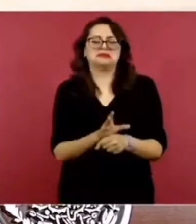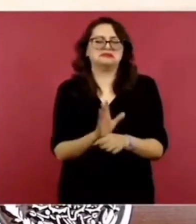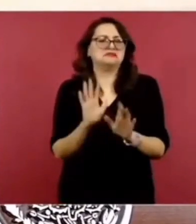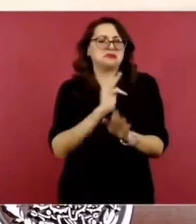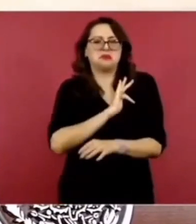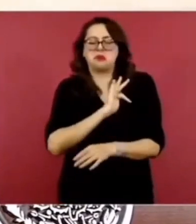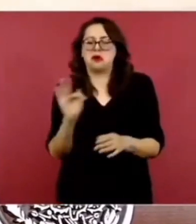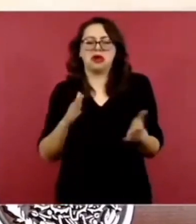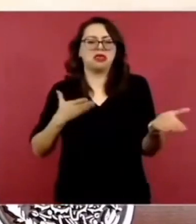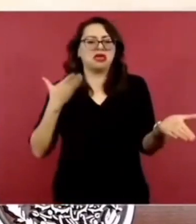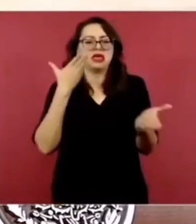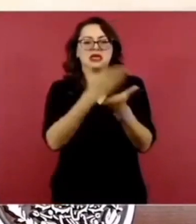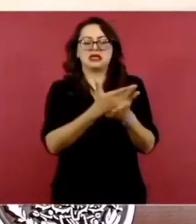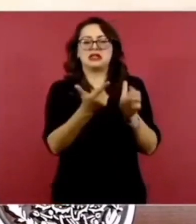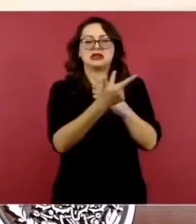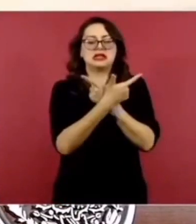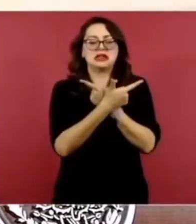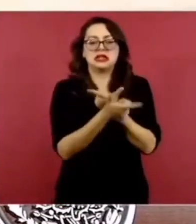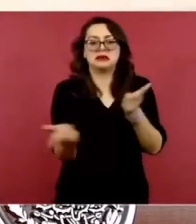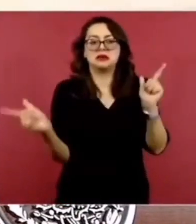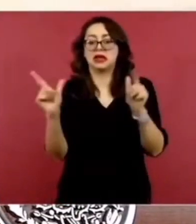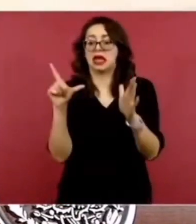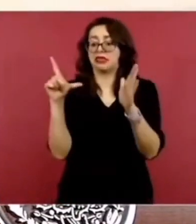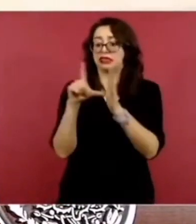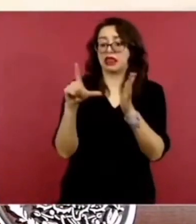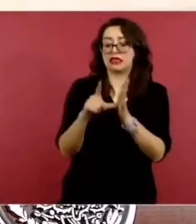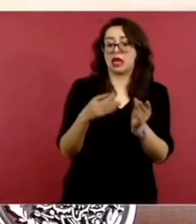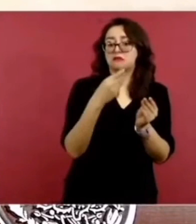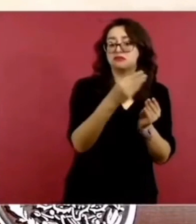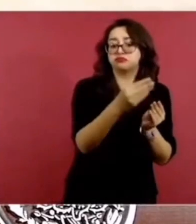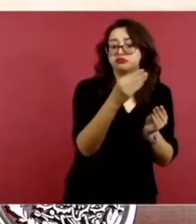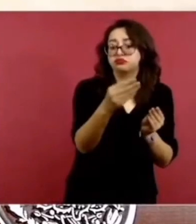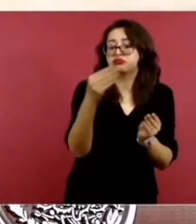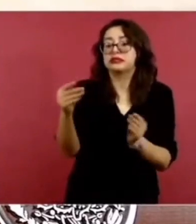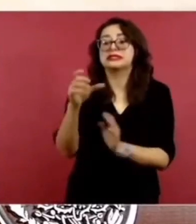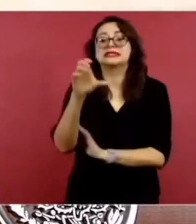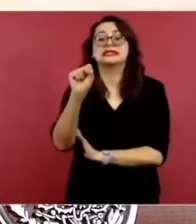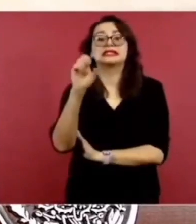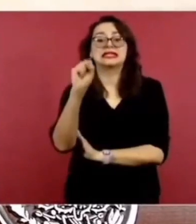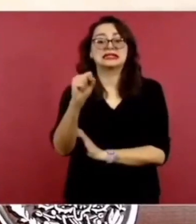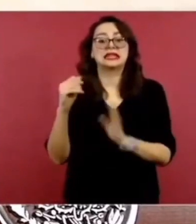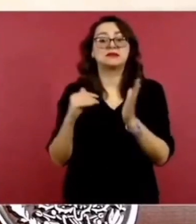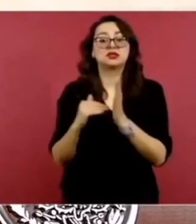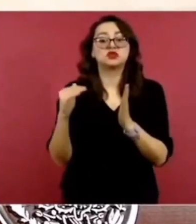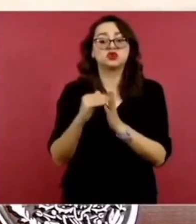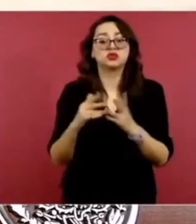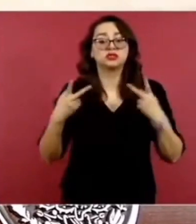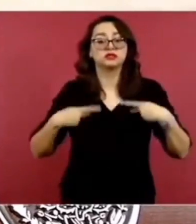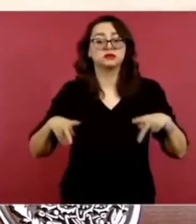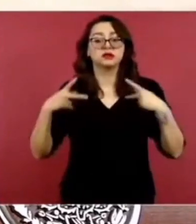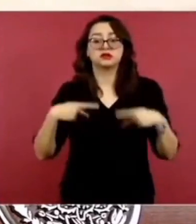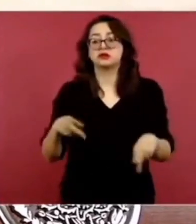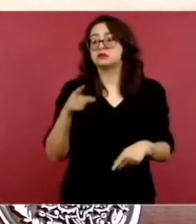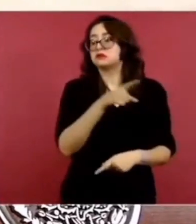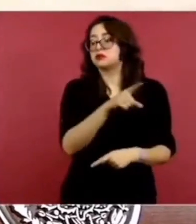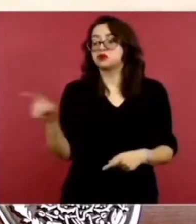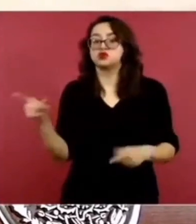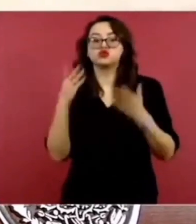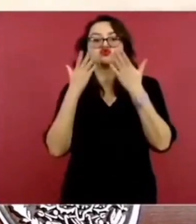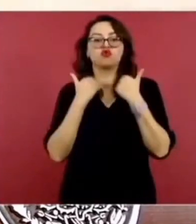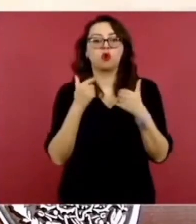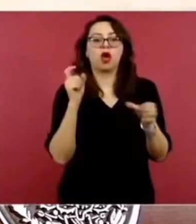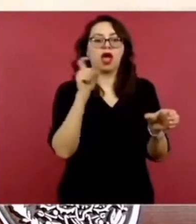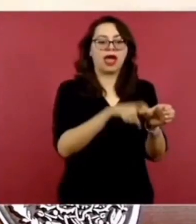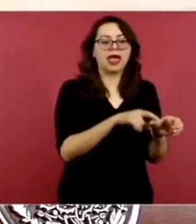casi 60 millones de mexicanos sin seguridad social. Hay